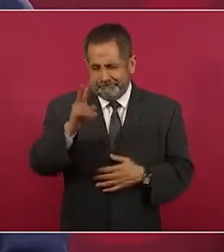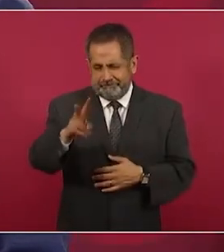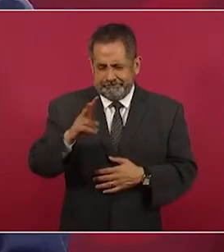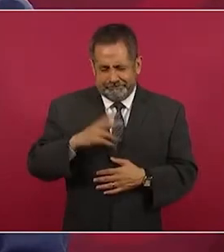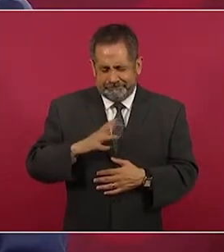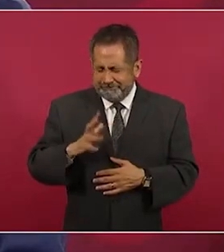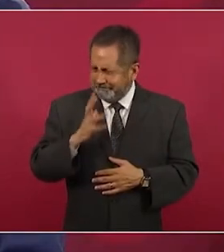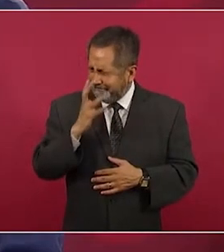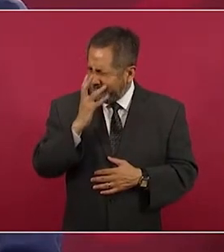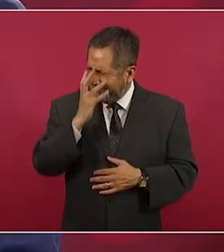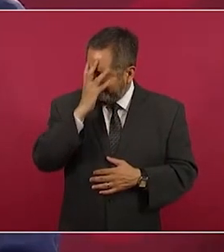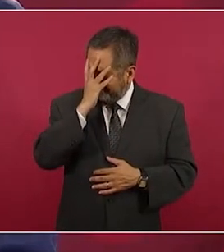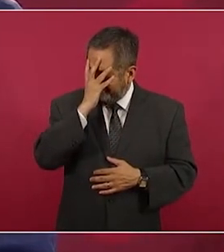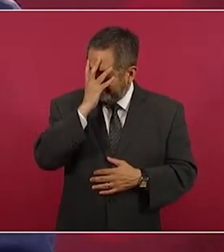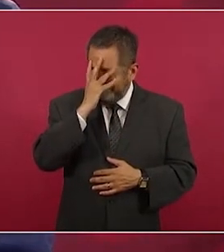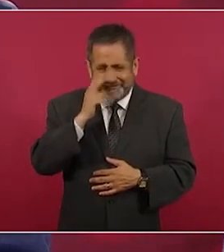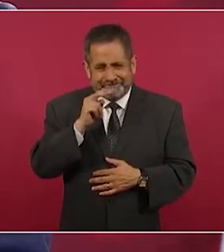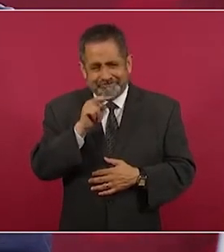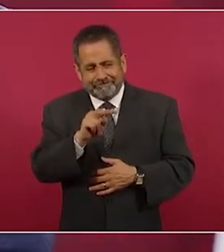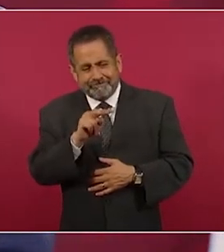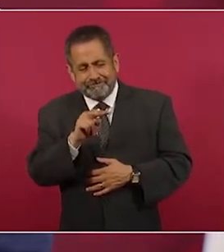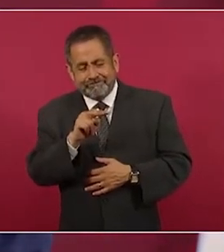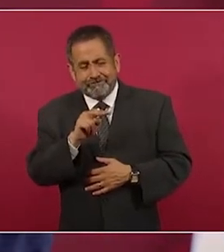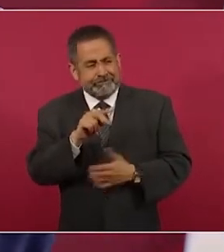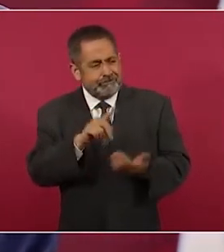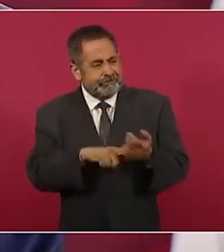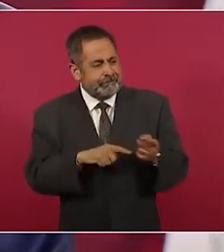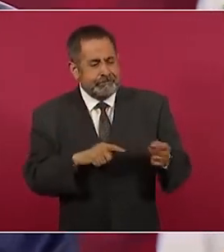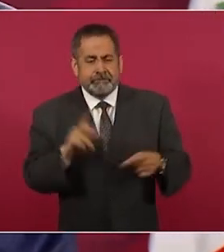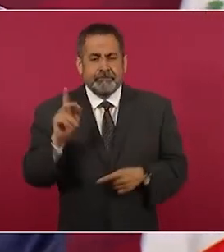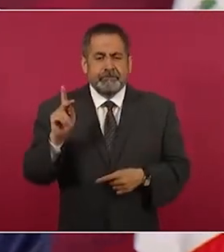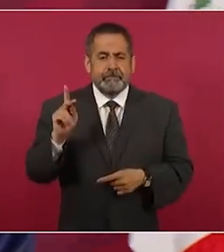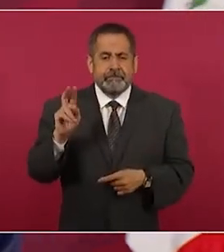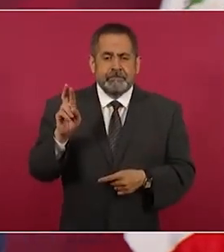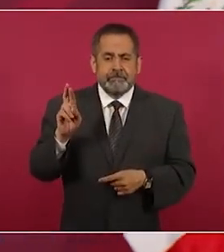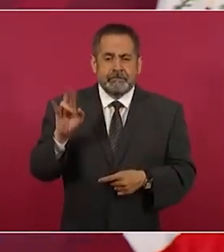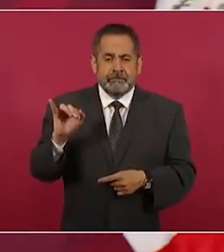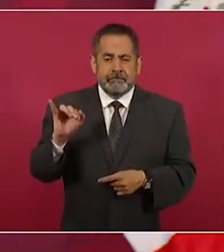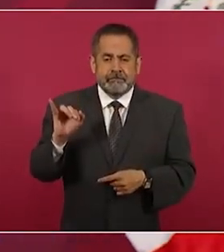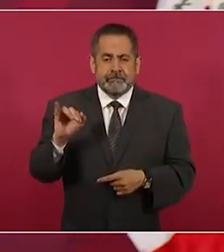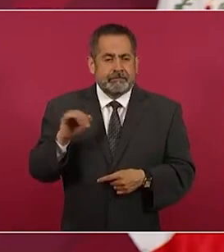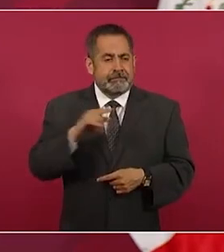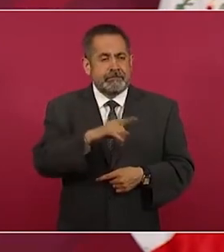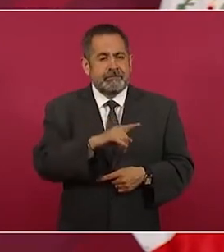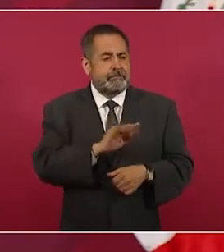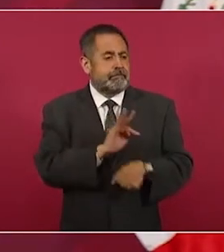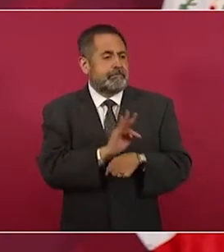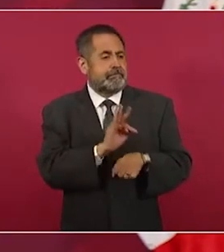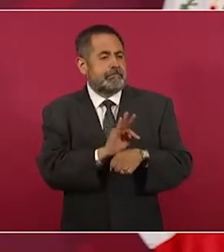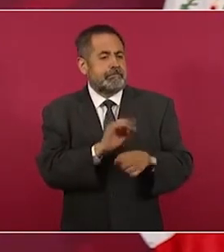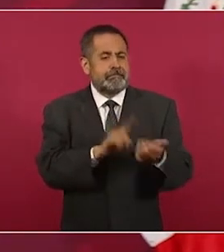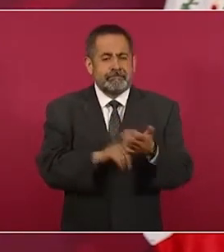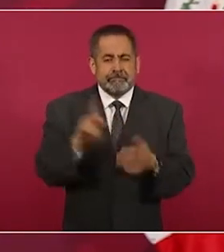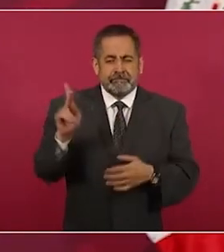ver al PRI como palero del pan.